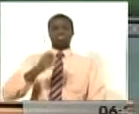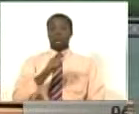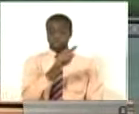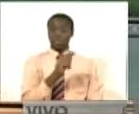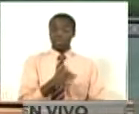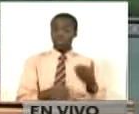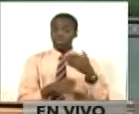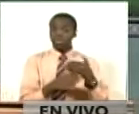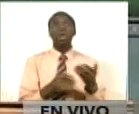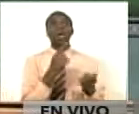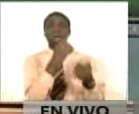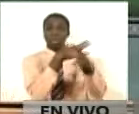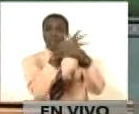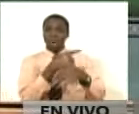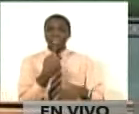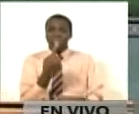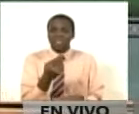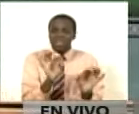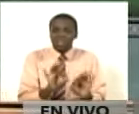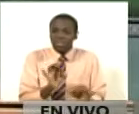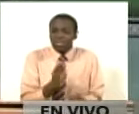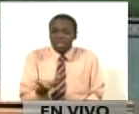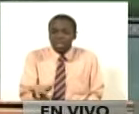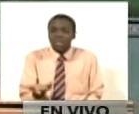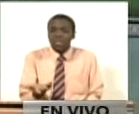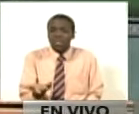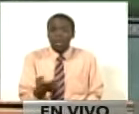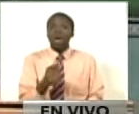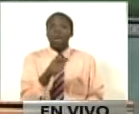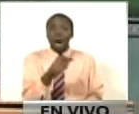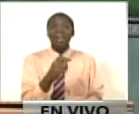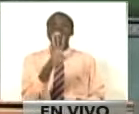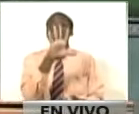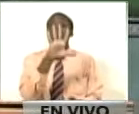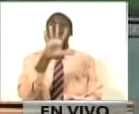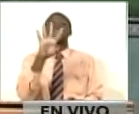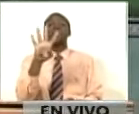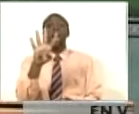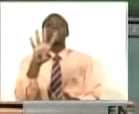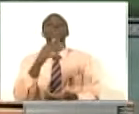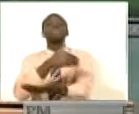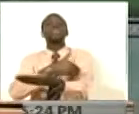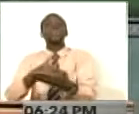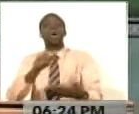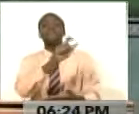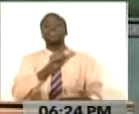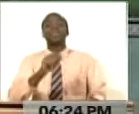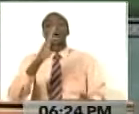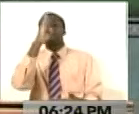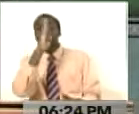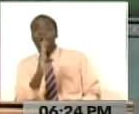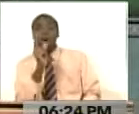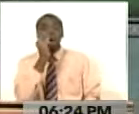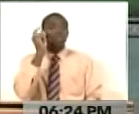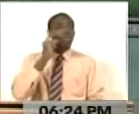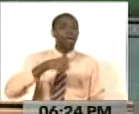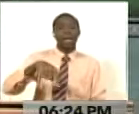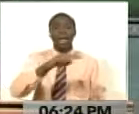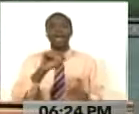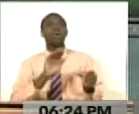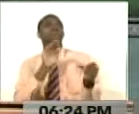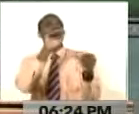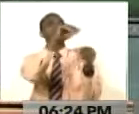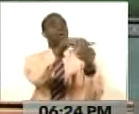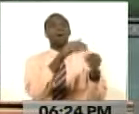No hay nada que decir al desconocimiento de la voluntad de más de 54 millones de brasileros y brasileras que depositaron su